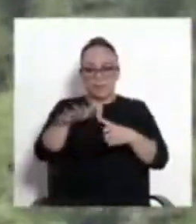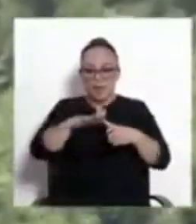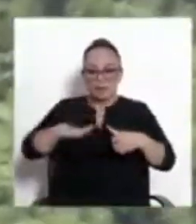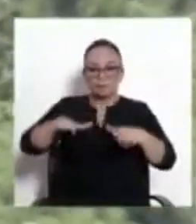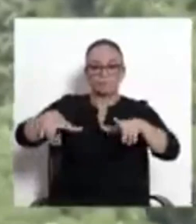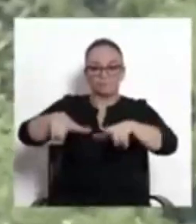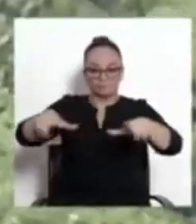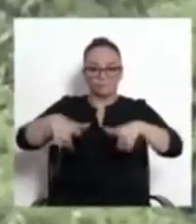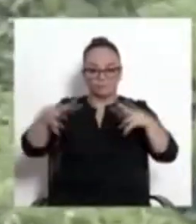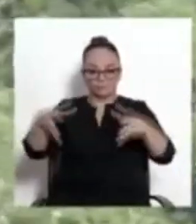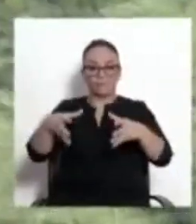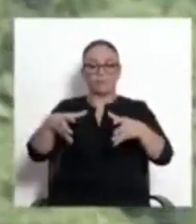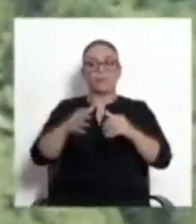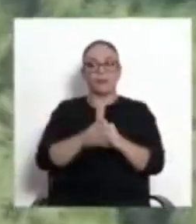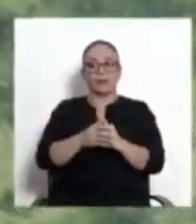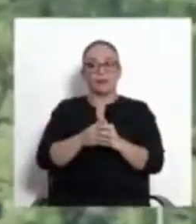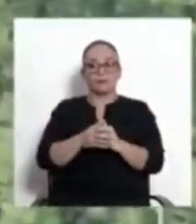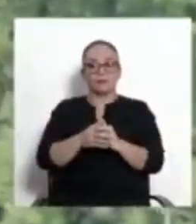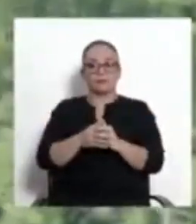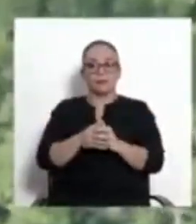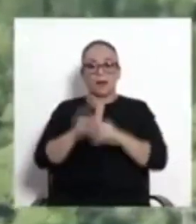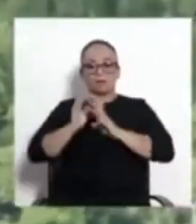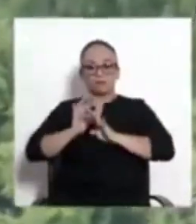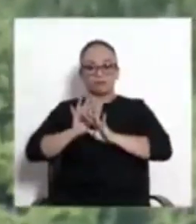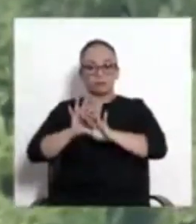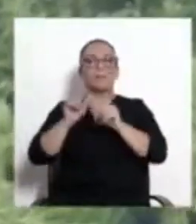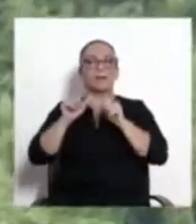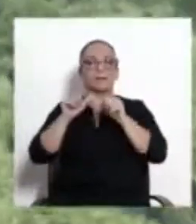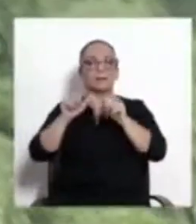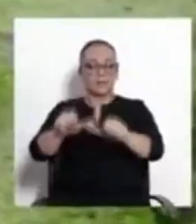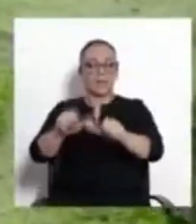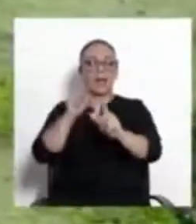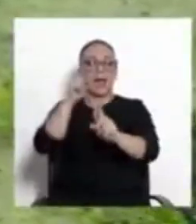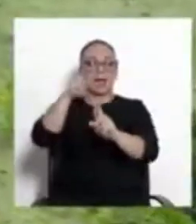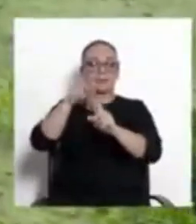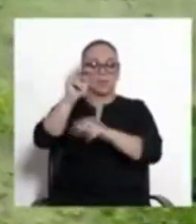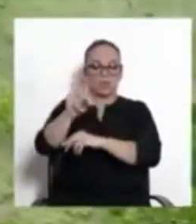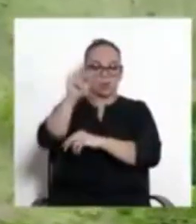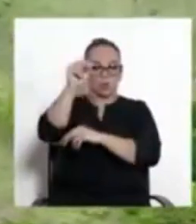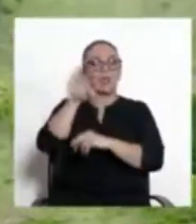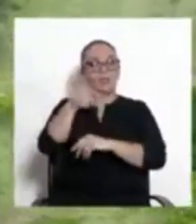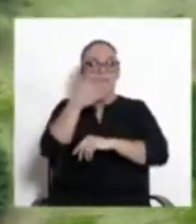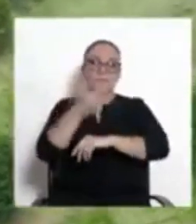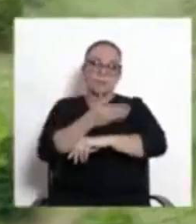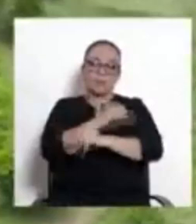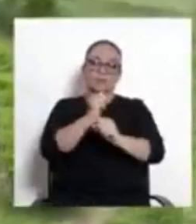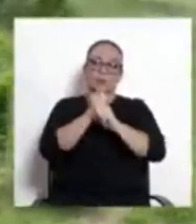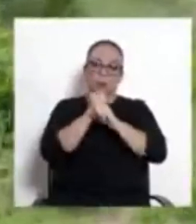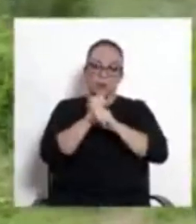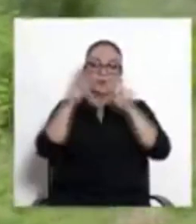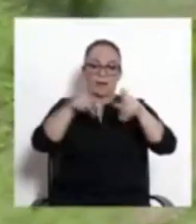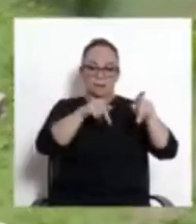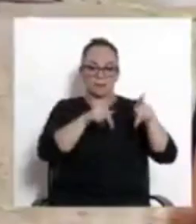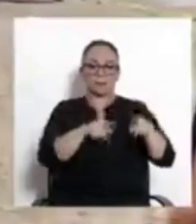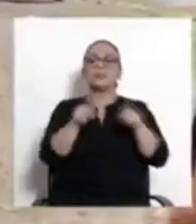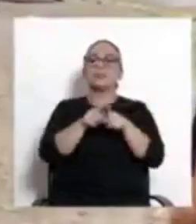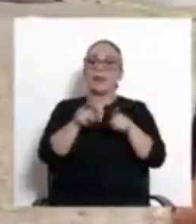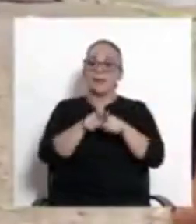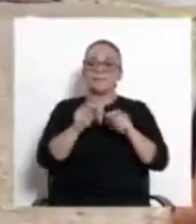el paso franco en dirección al norte. Con esto mejoraremos mucho la seguridad migratoria, pero sobre todo estamos